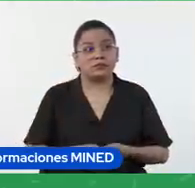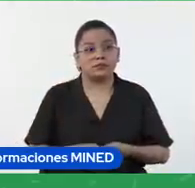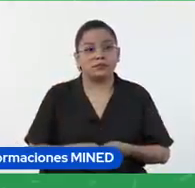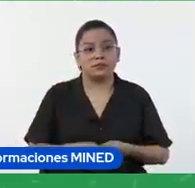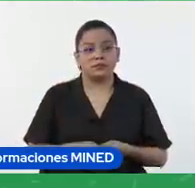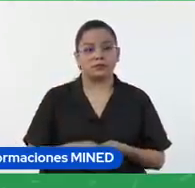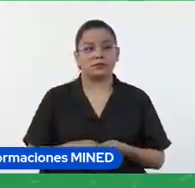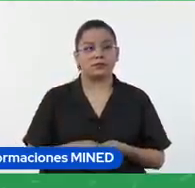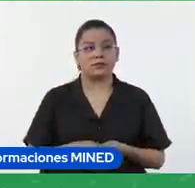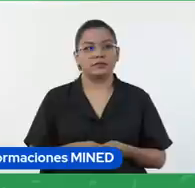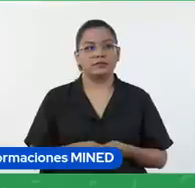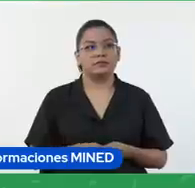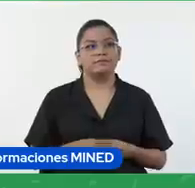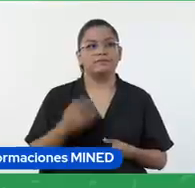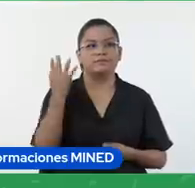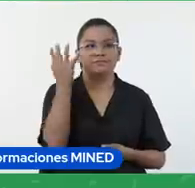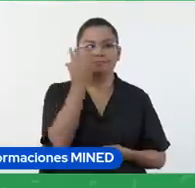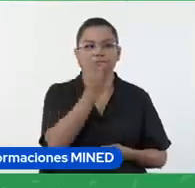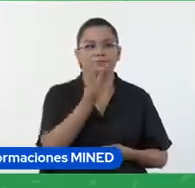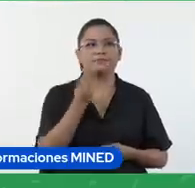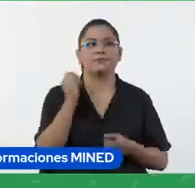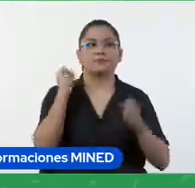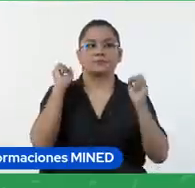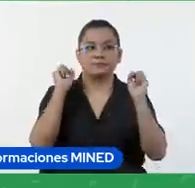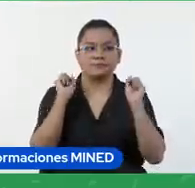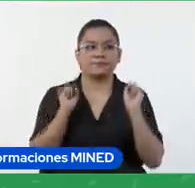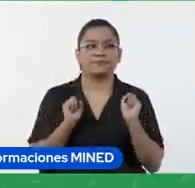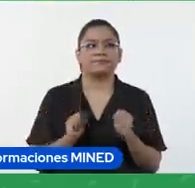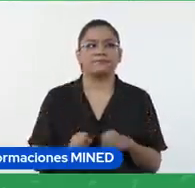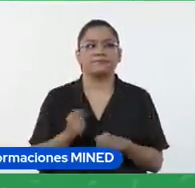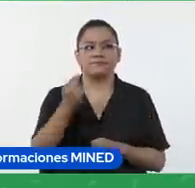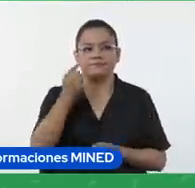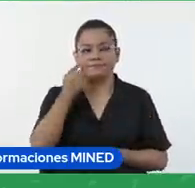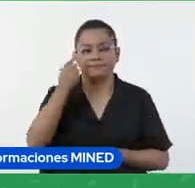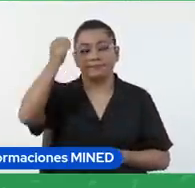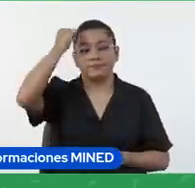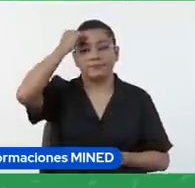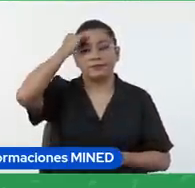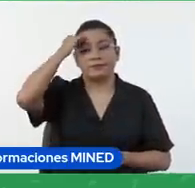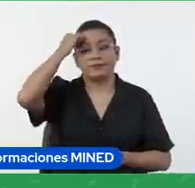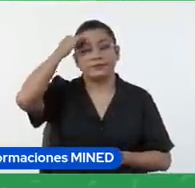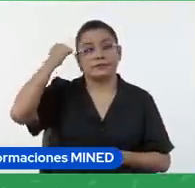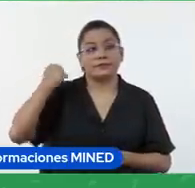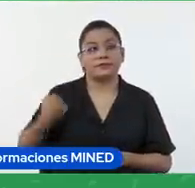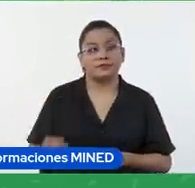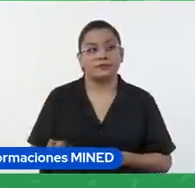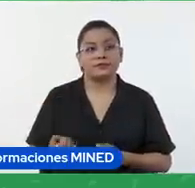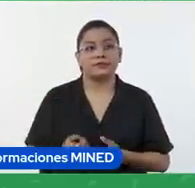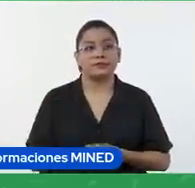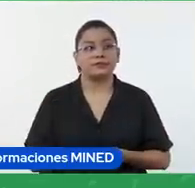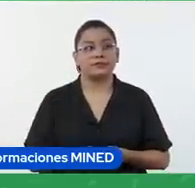qué bonito poder ver esto ver lo que aprendió el estudiante ver